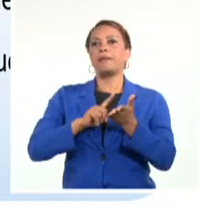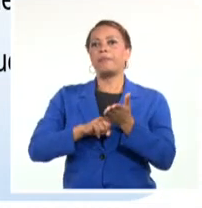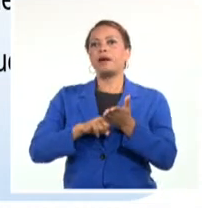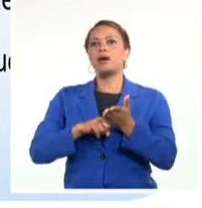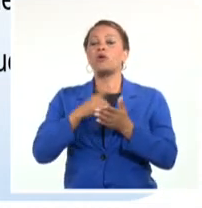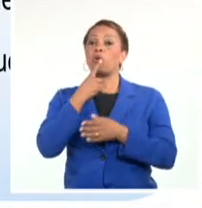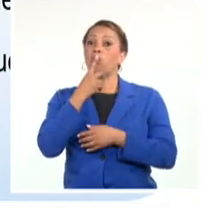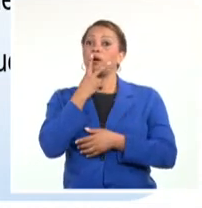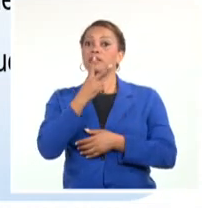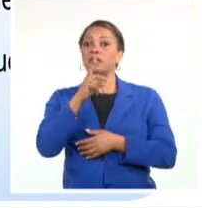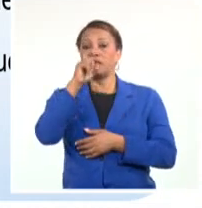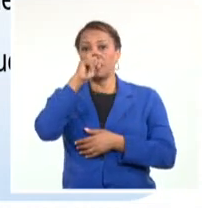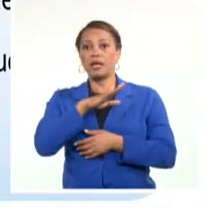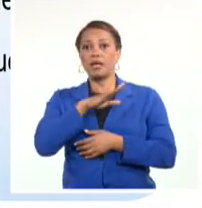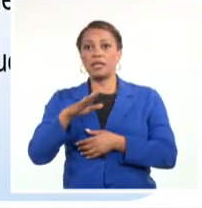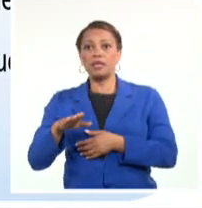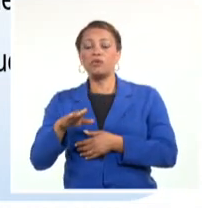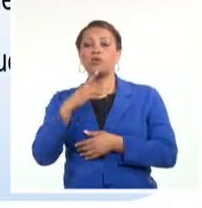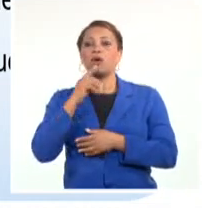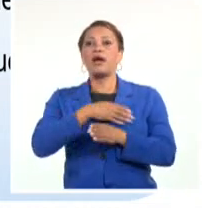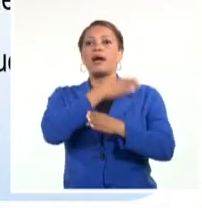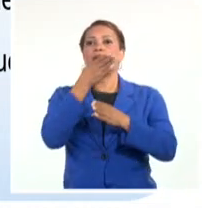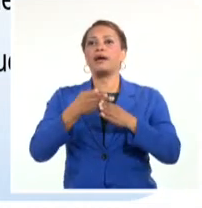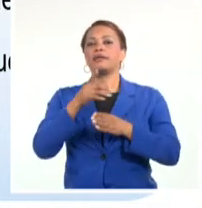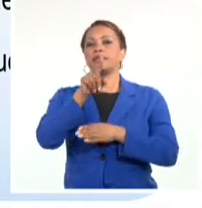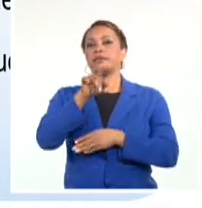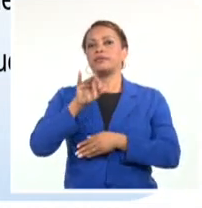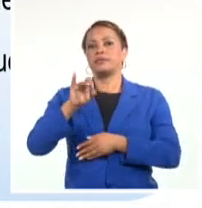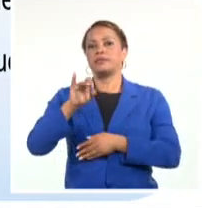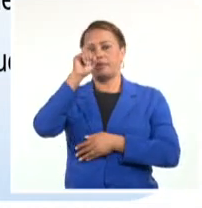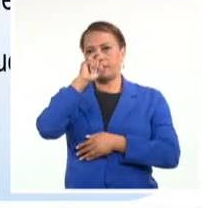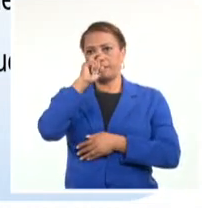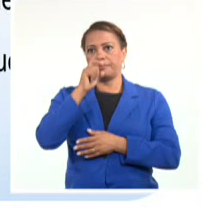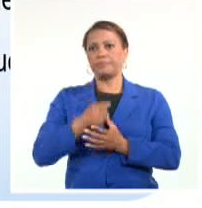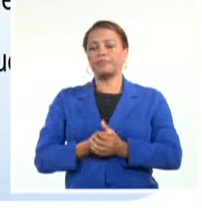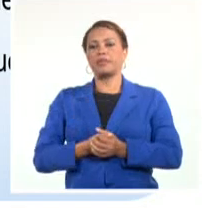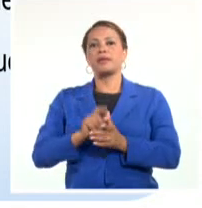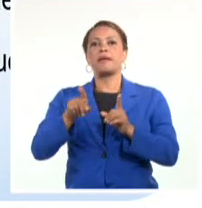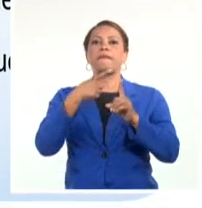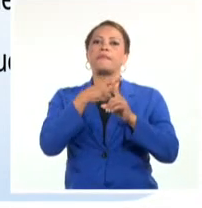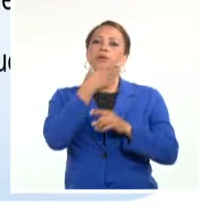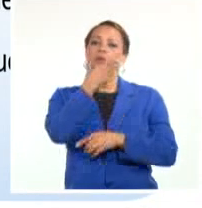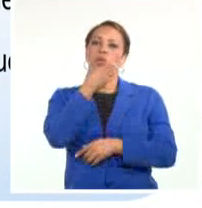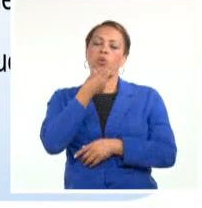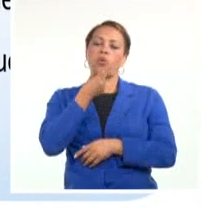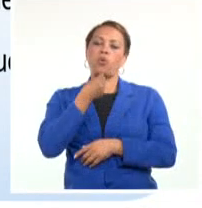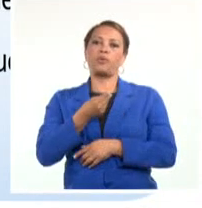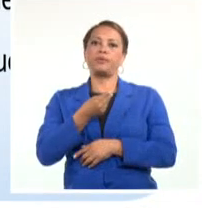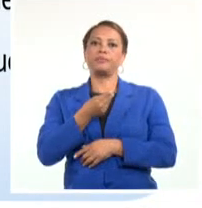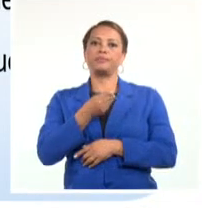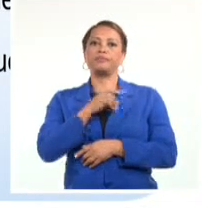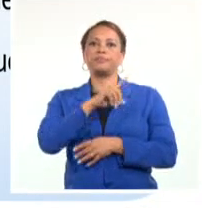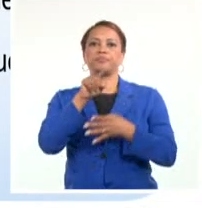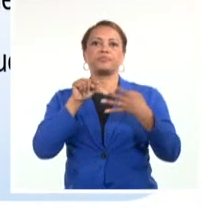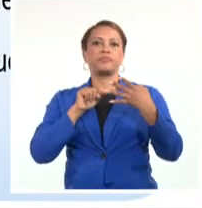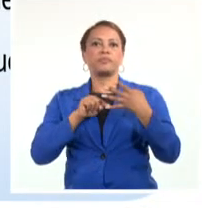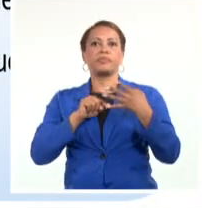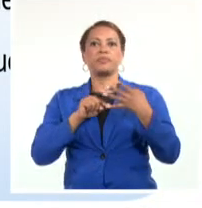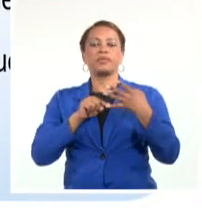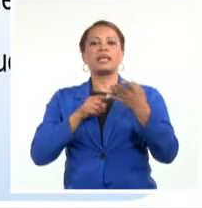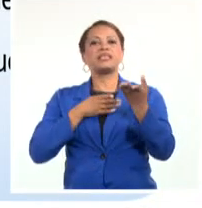tutores legales de niños hasta 17 años y los jóvenes, el seguimiento